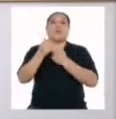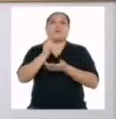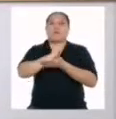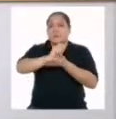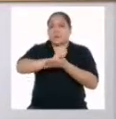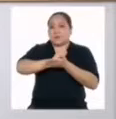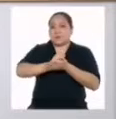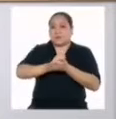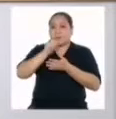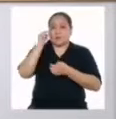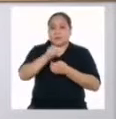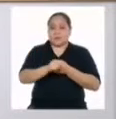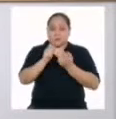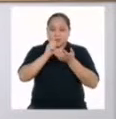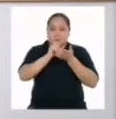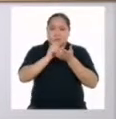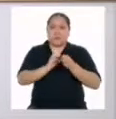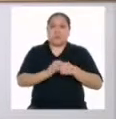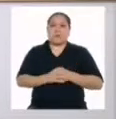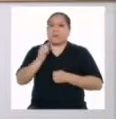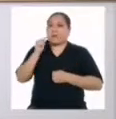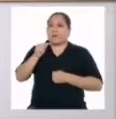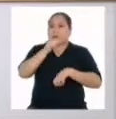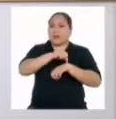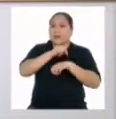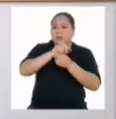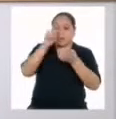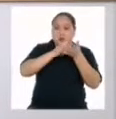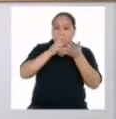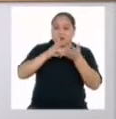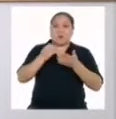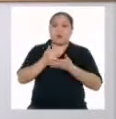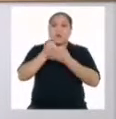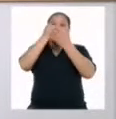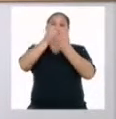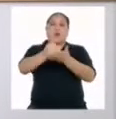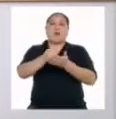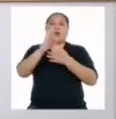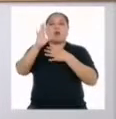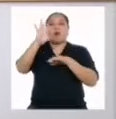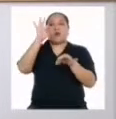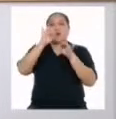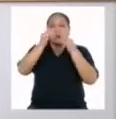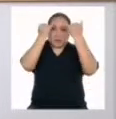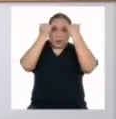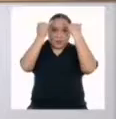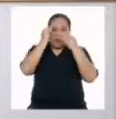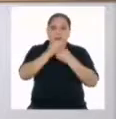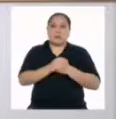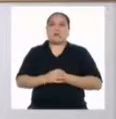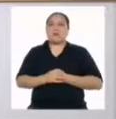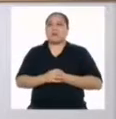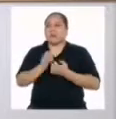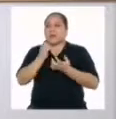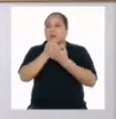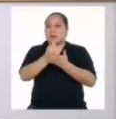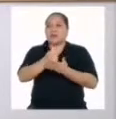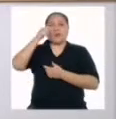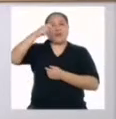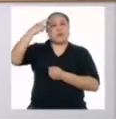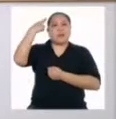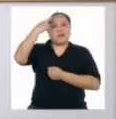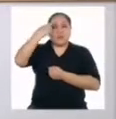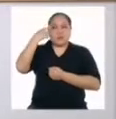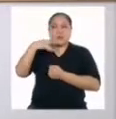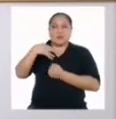de escritura de nuestro texto. Durante la lectura nos permitirán identificar ideas que nos servirán para nuestra